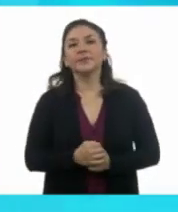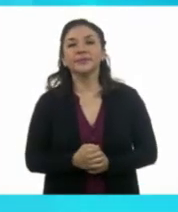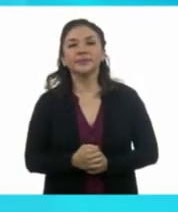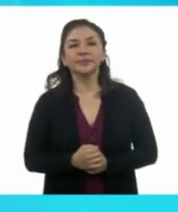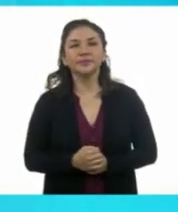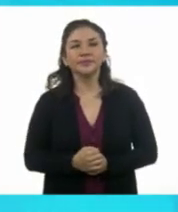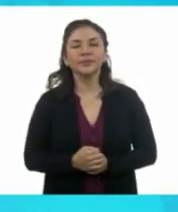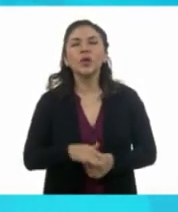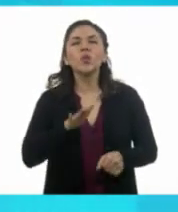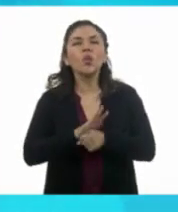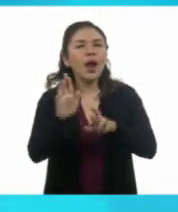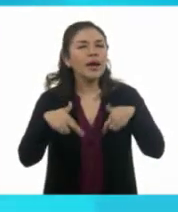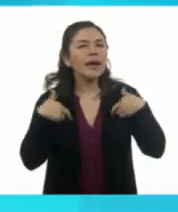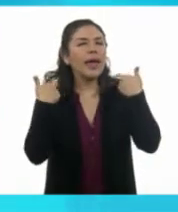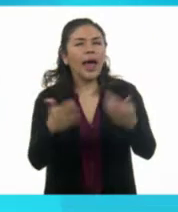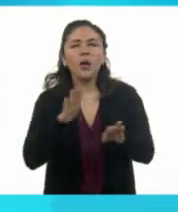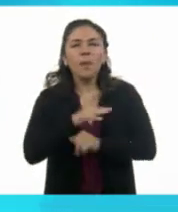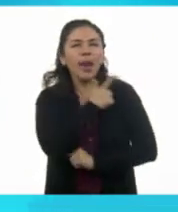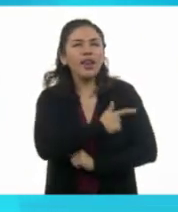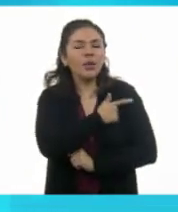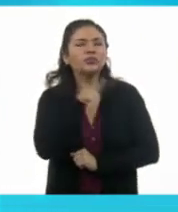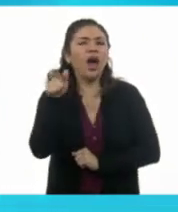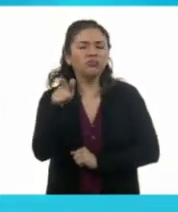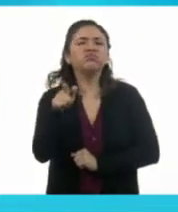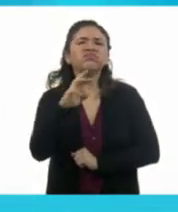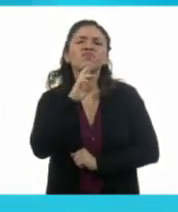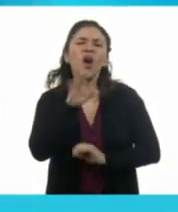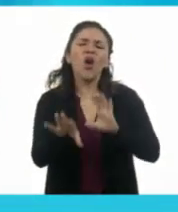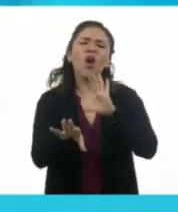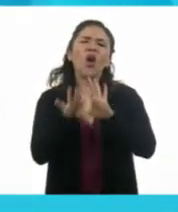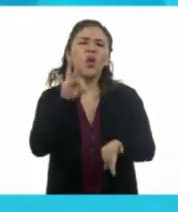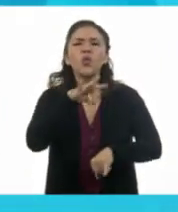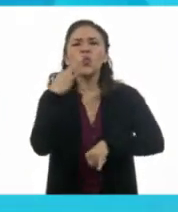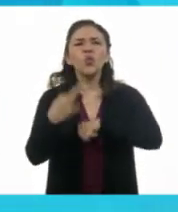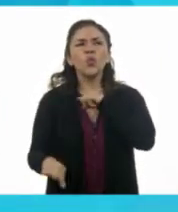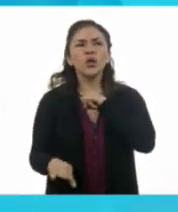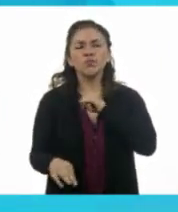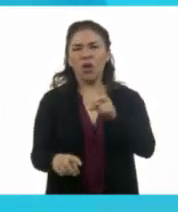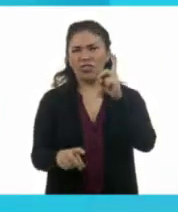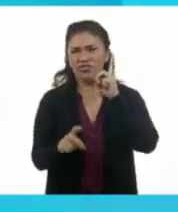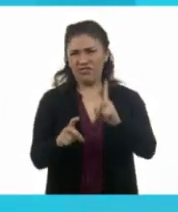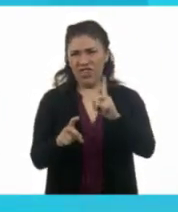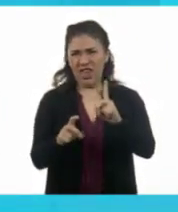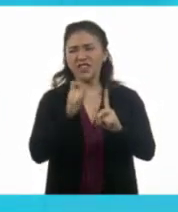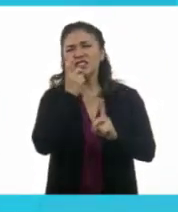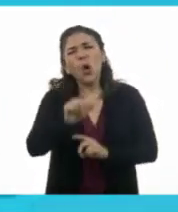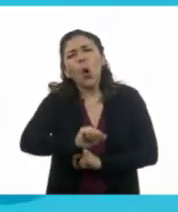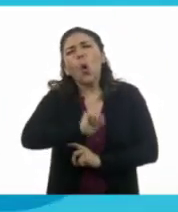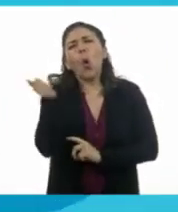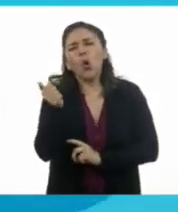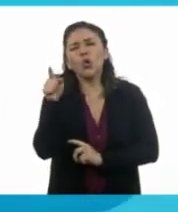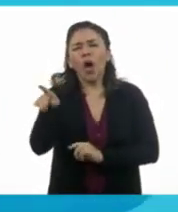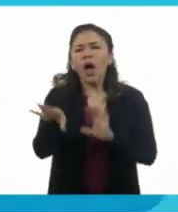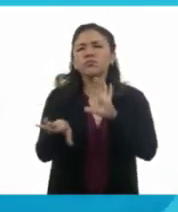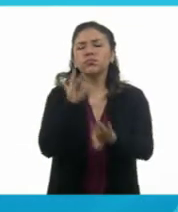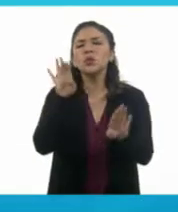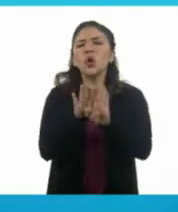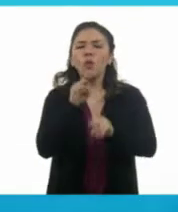Chocoflan. ¿Cuál es tu regalo favorito? Él sí se fue por el último apartado que dice otro. Y dice,